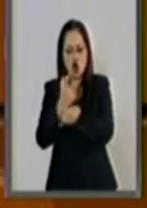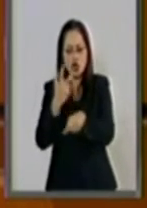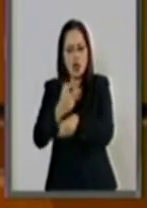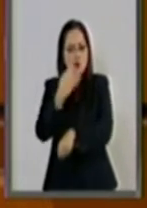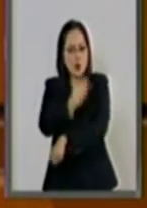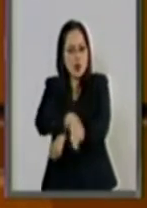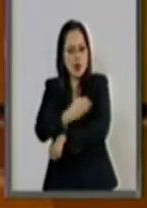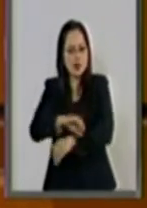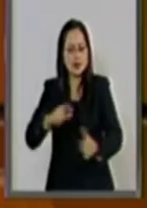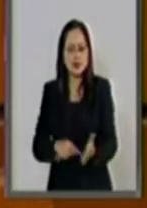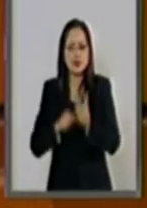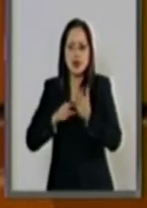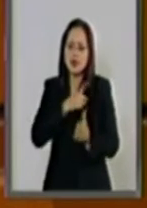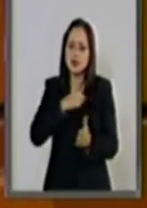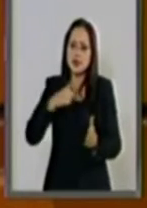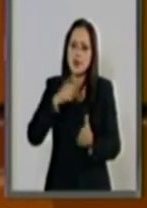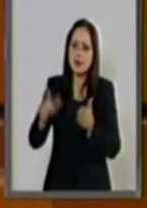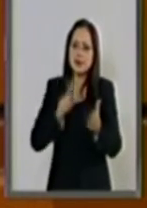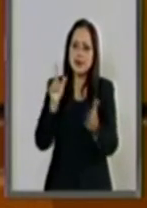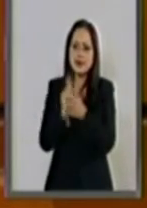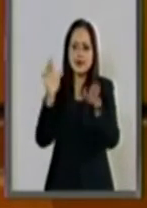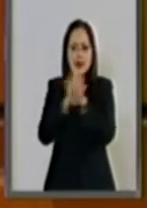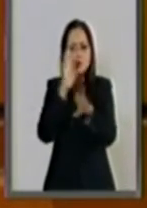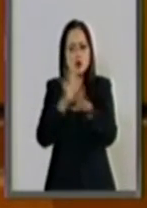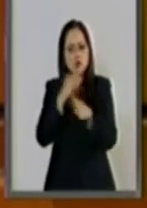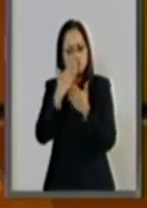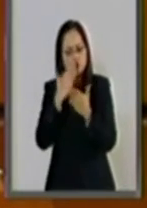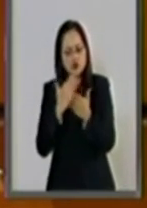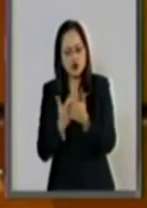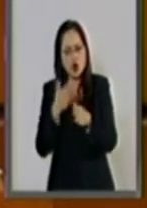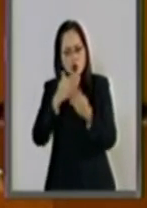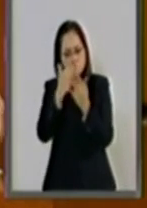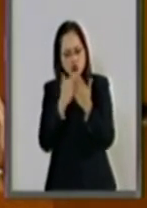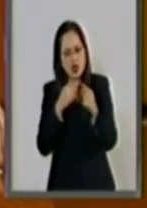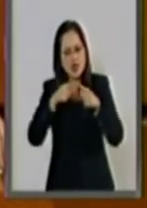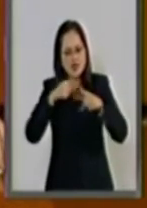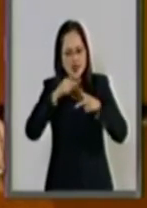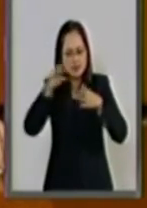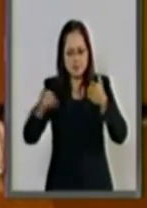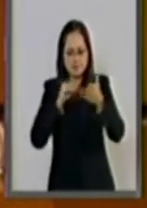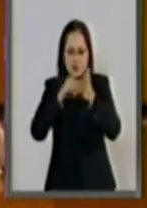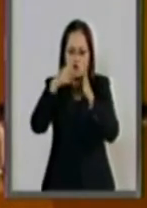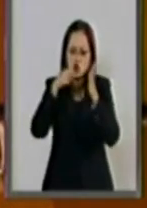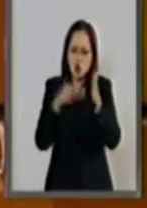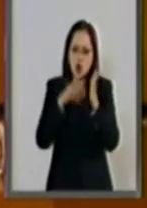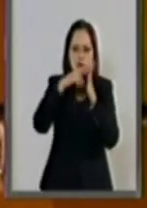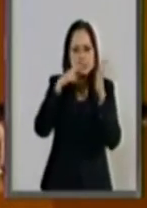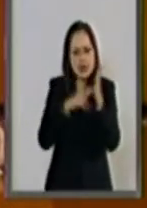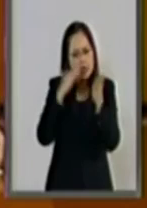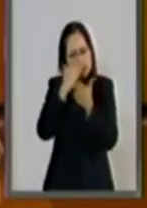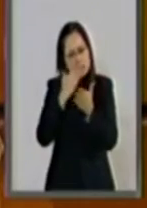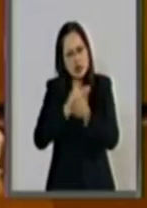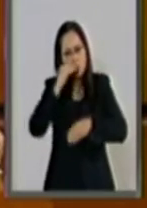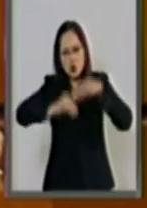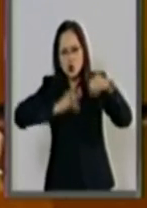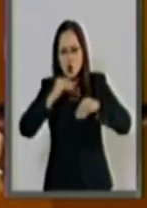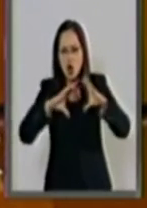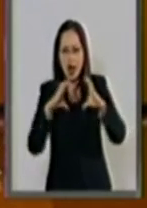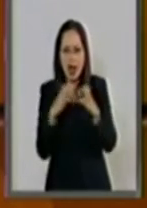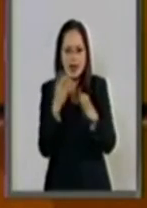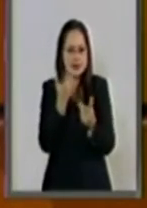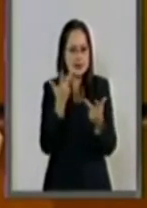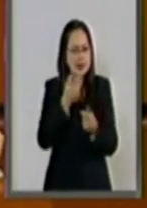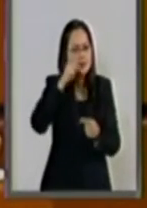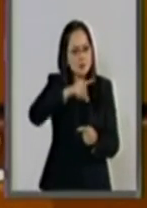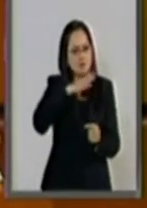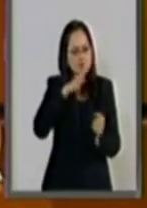lleváramos a cabo las reformas a sus leyes y la demás normatividad complementaria que resulten necesarias para la implementación de